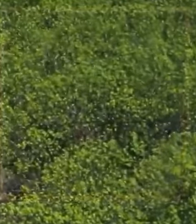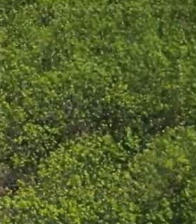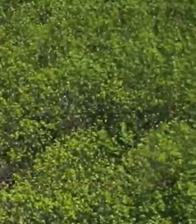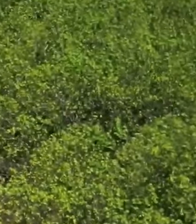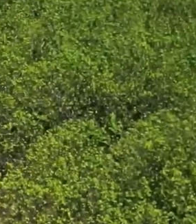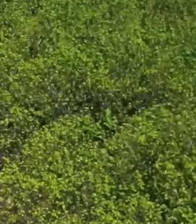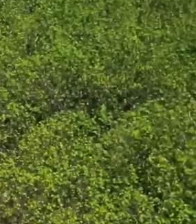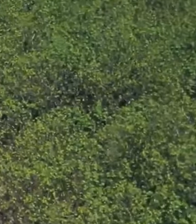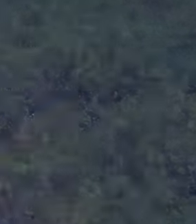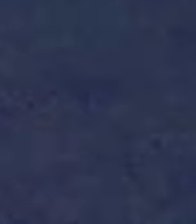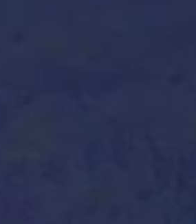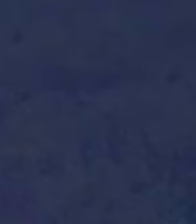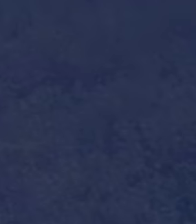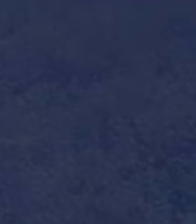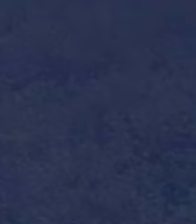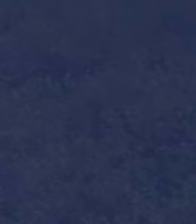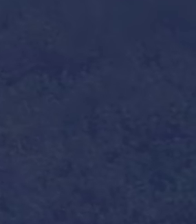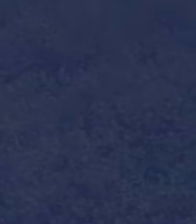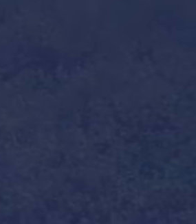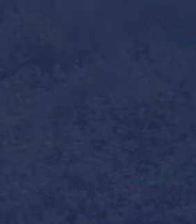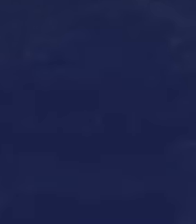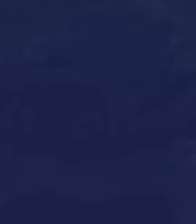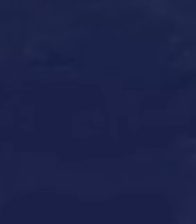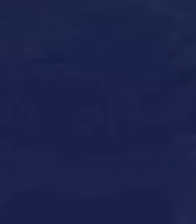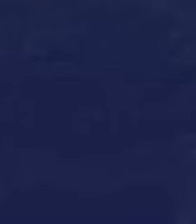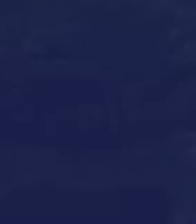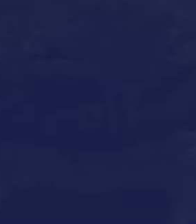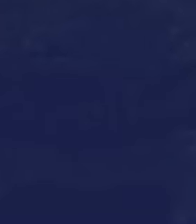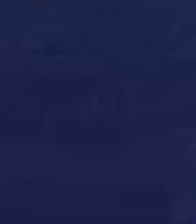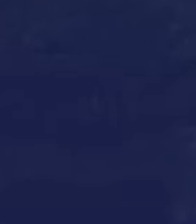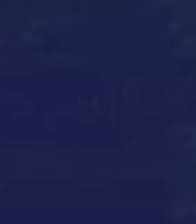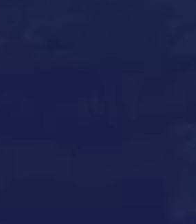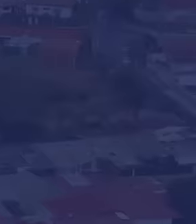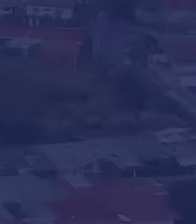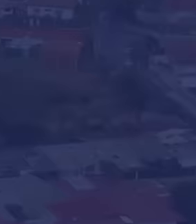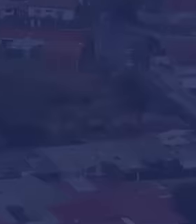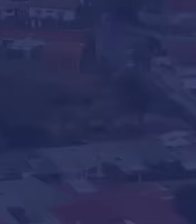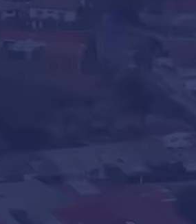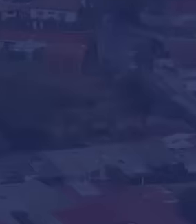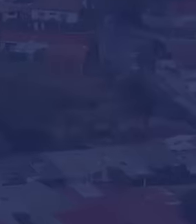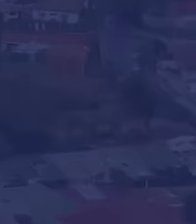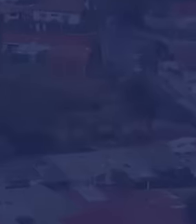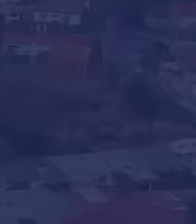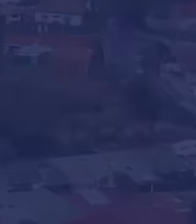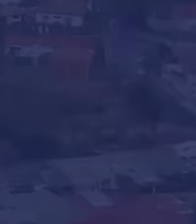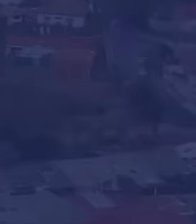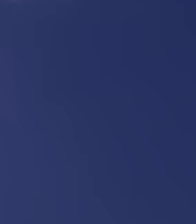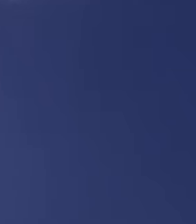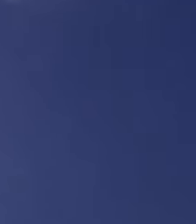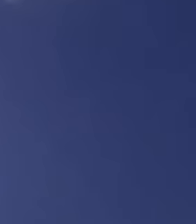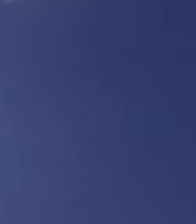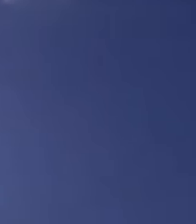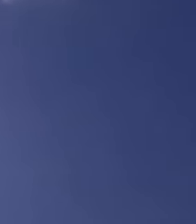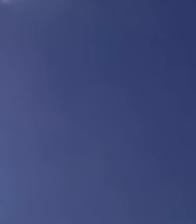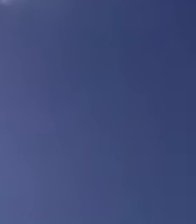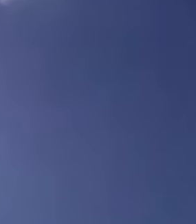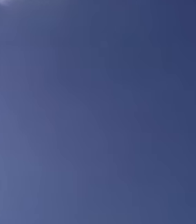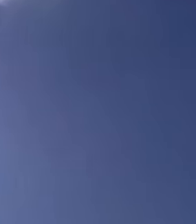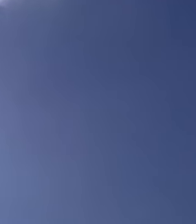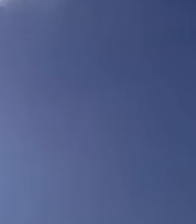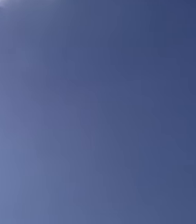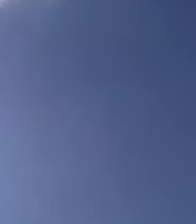Costa Rica tiene un firme propósito. Que la próxima generación crezca en un país mejor.